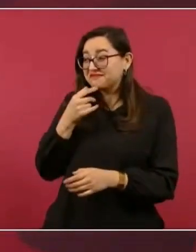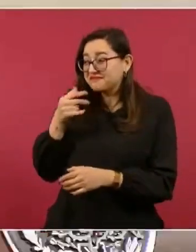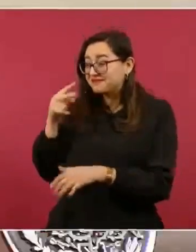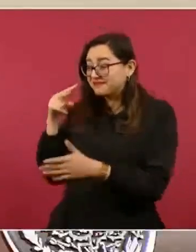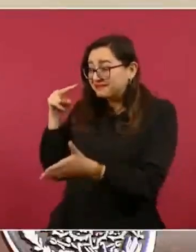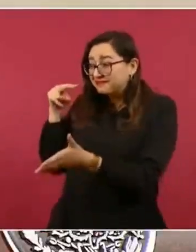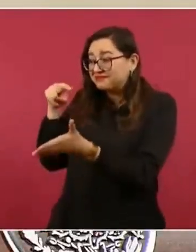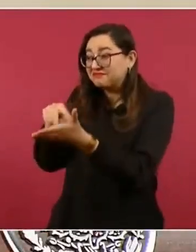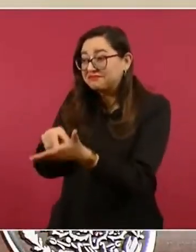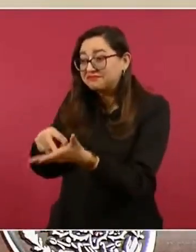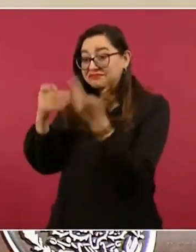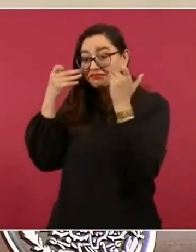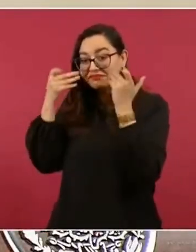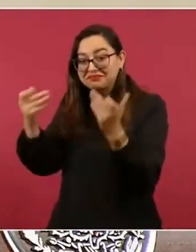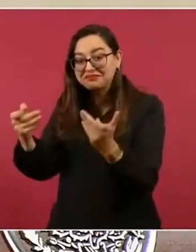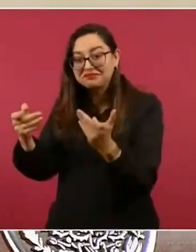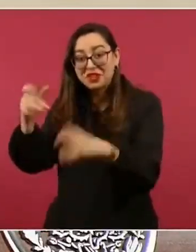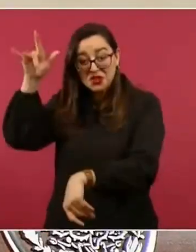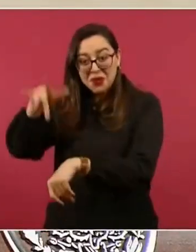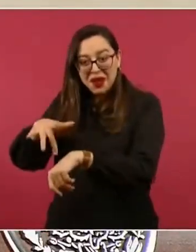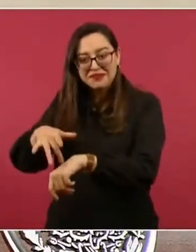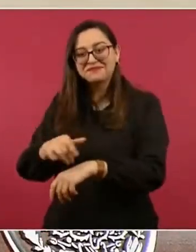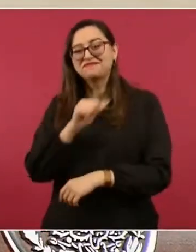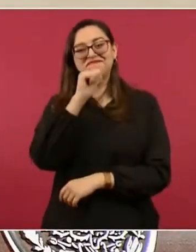Porque existen todas las instalaciones,